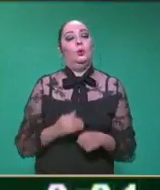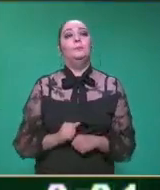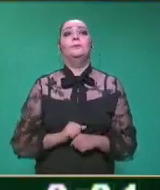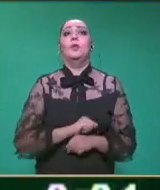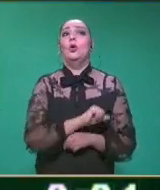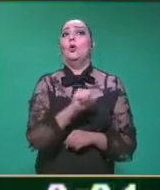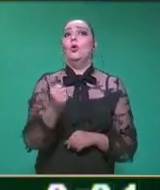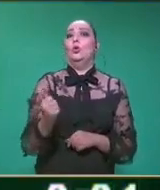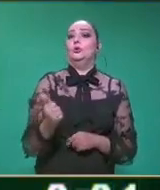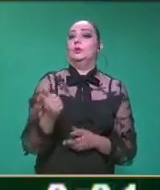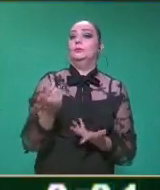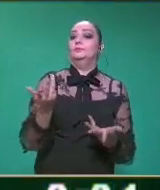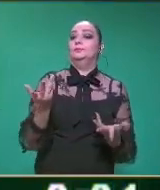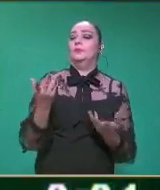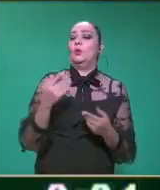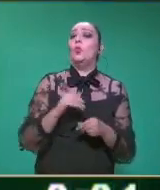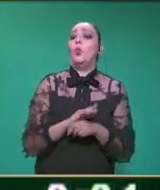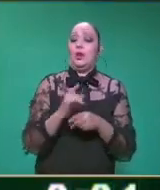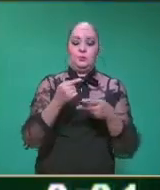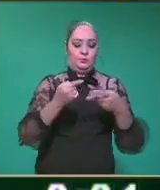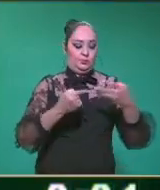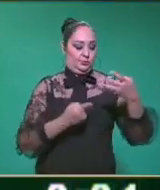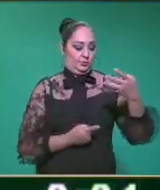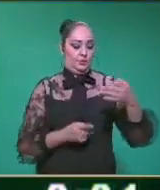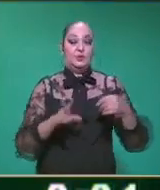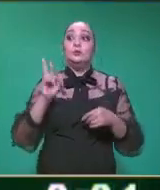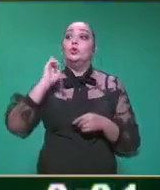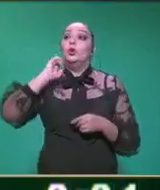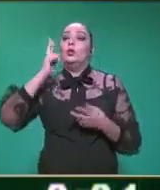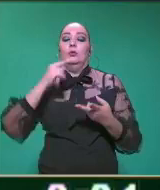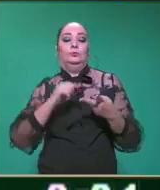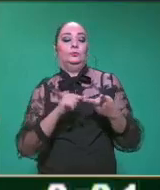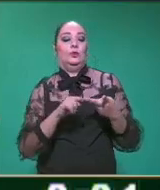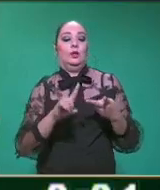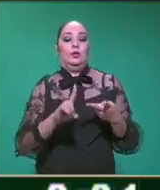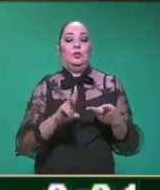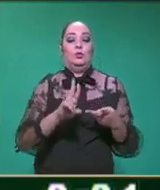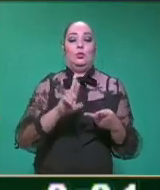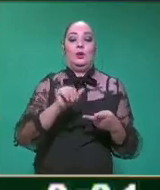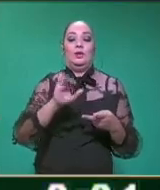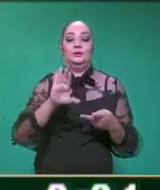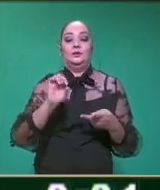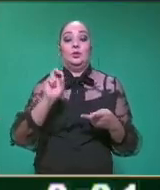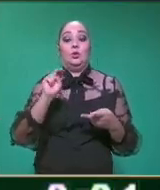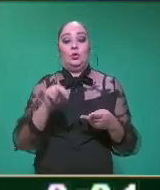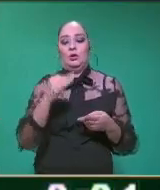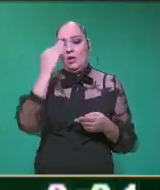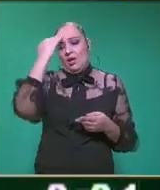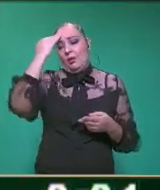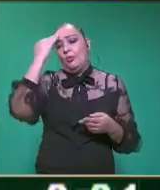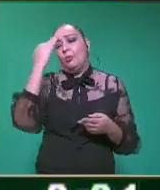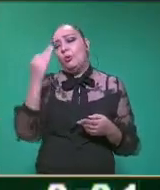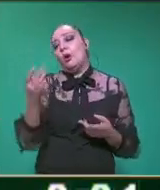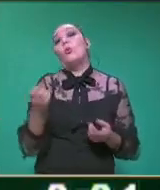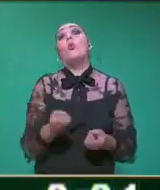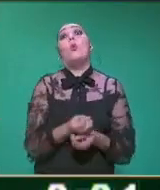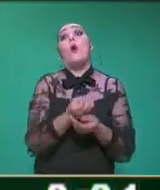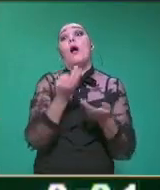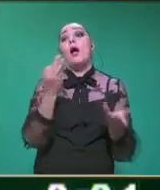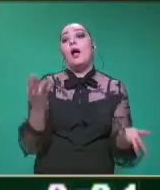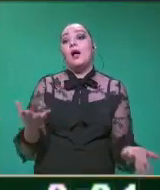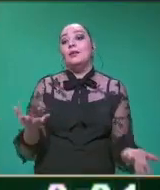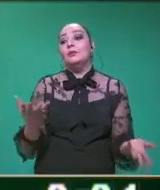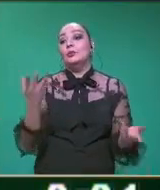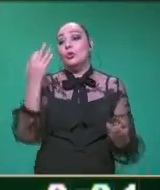el segundo elemento de la cualidad, la segunda cualidad del sonido, maestra? Pues es la duración, maestra. La duración es, obviamente, la